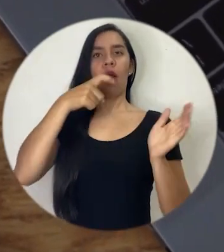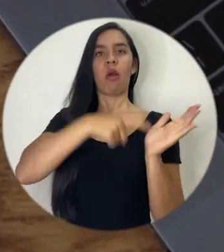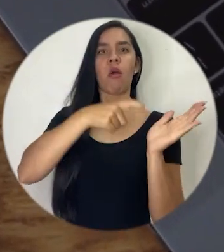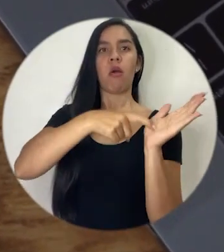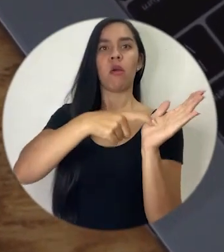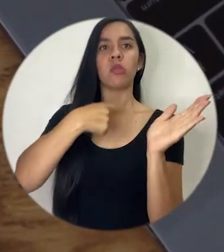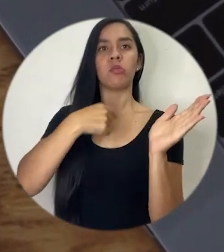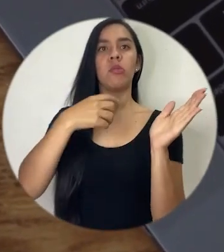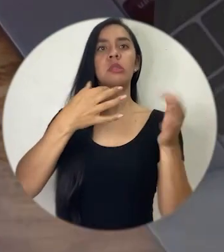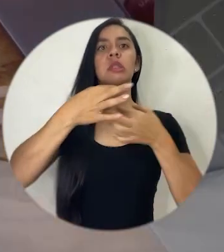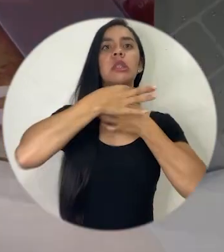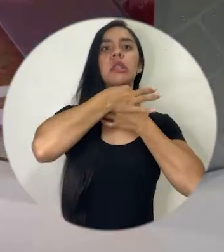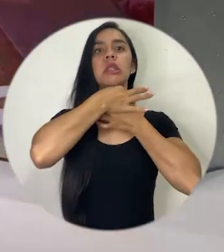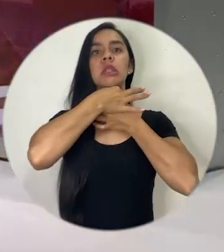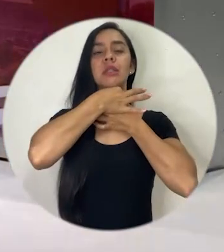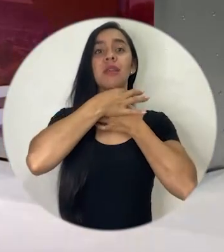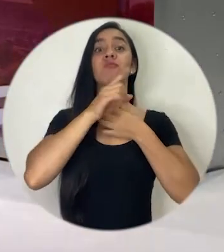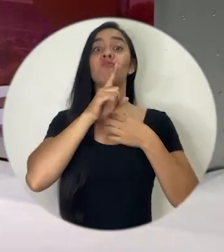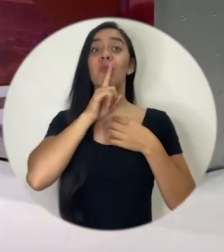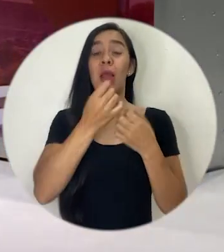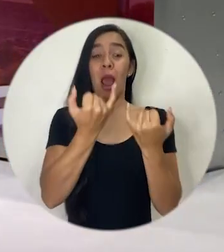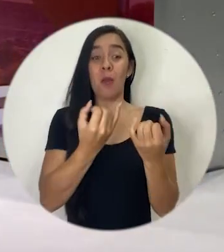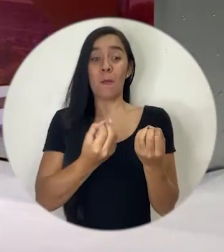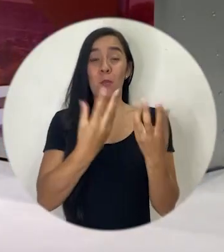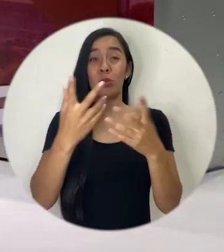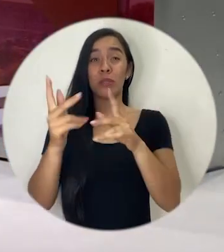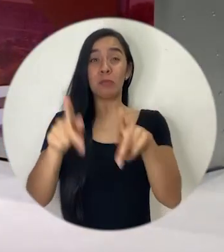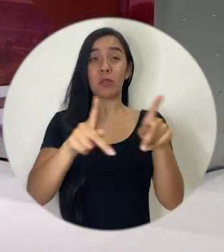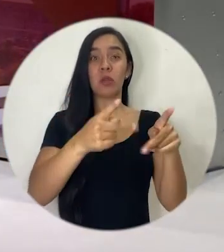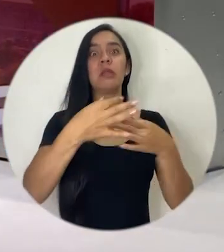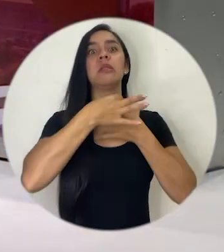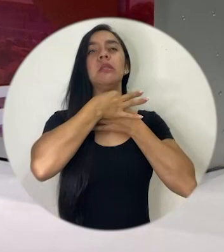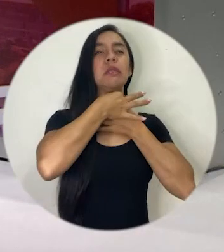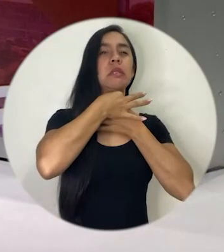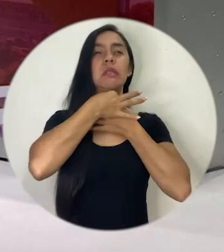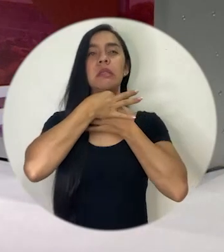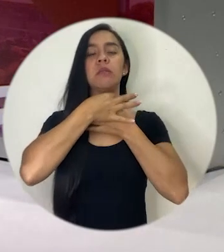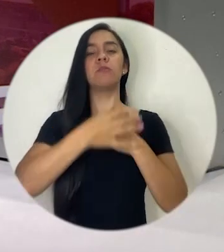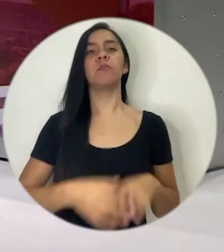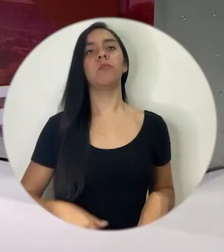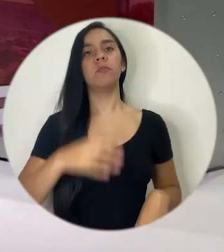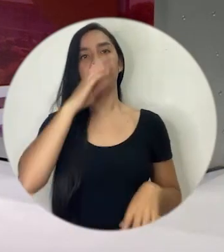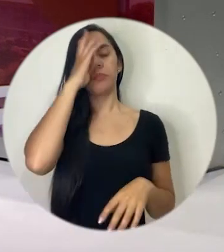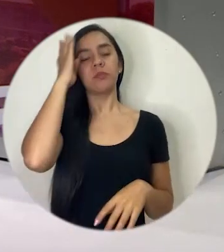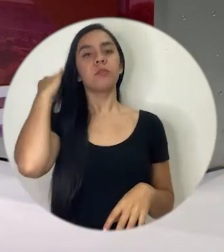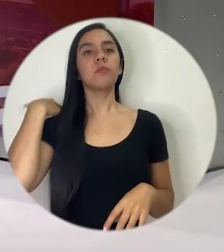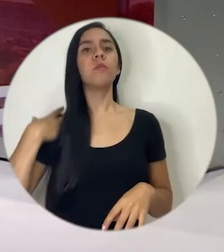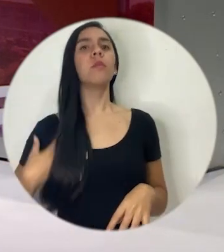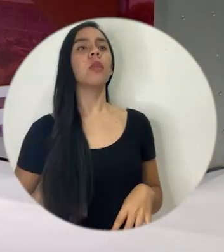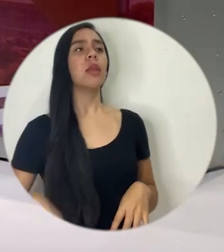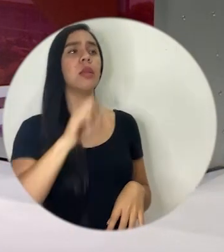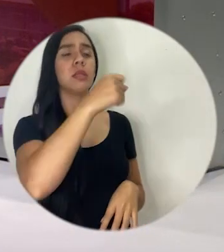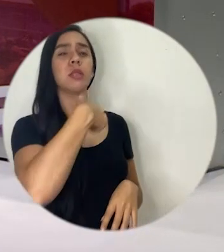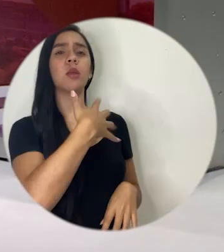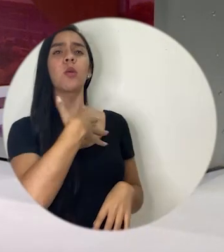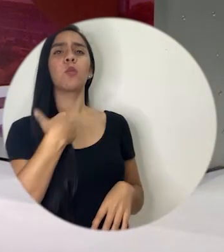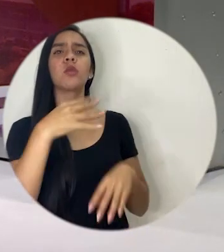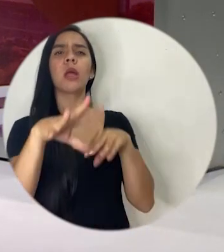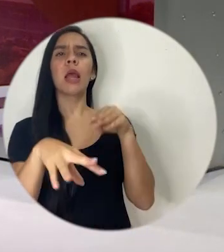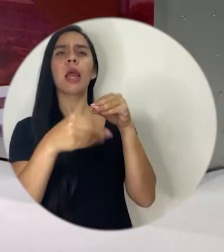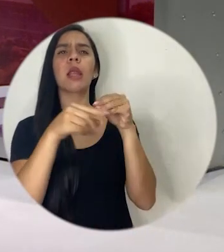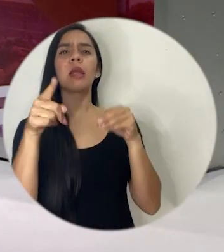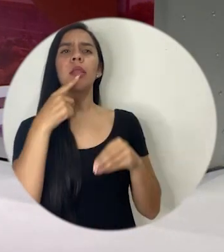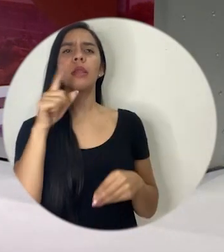situación que está viviendo mucha población en el país me gustaría complementar lo que Leiner menciona y es